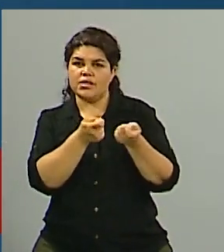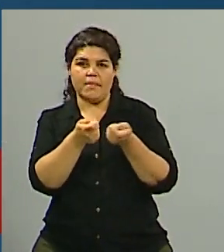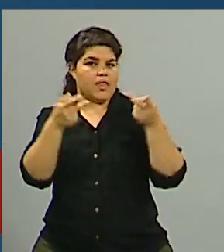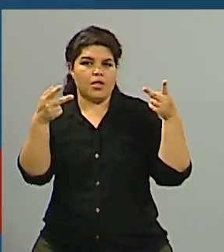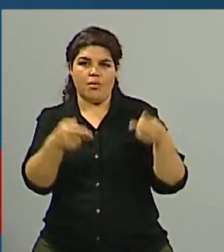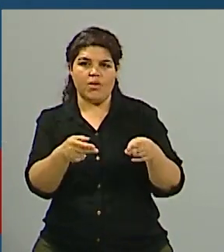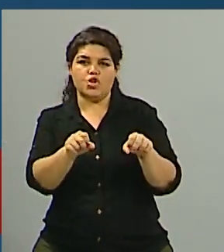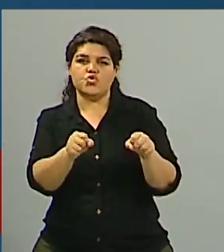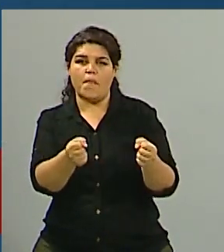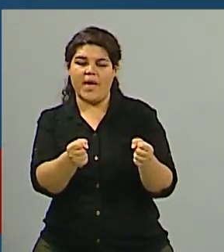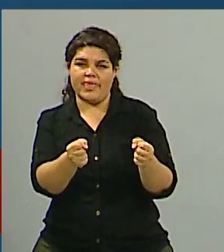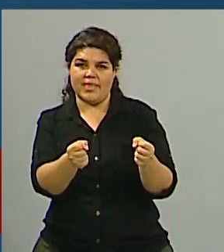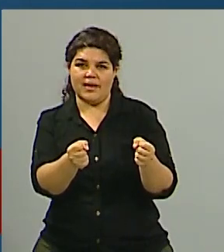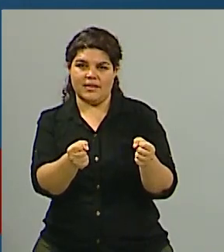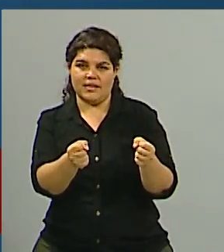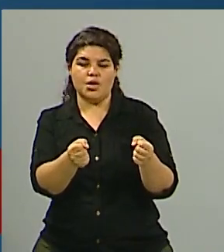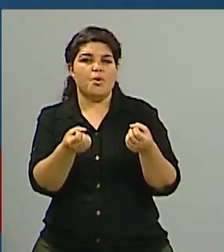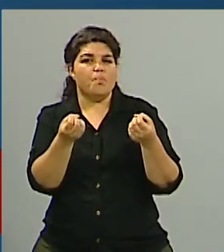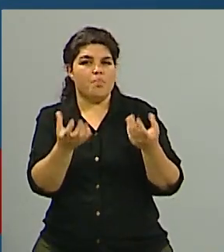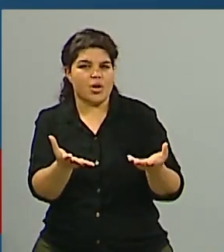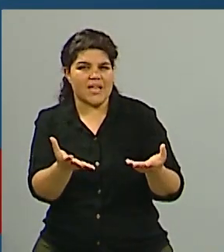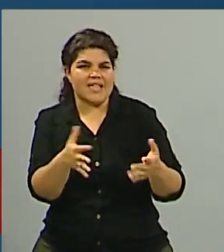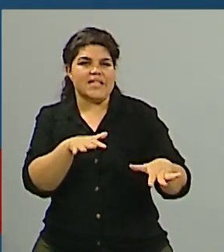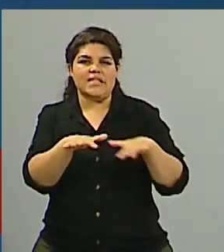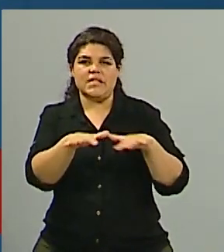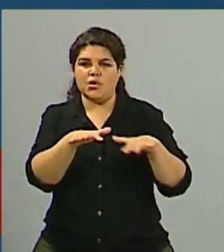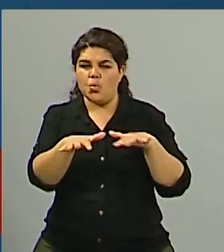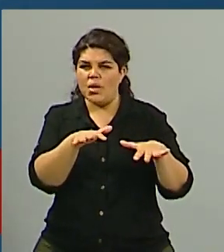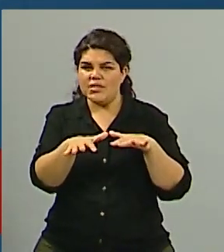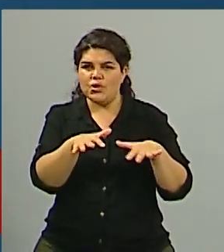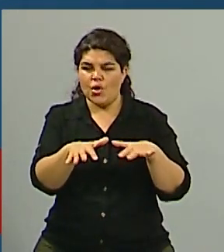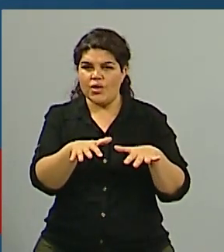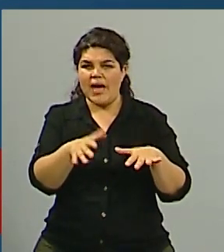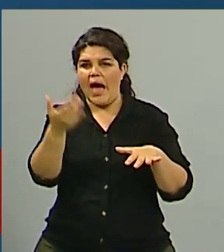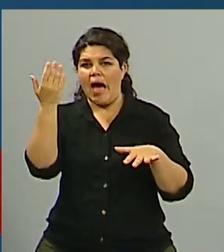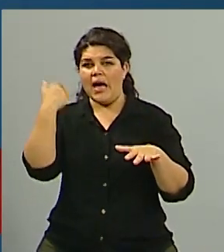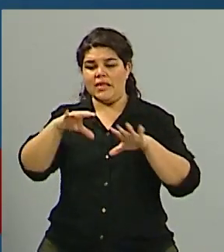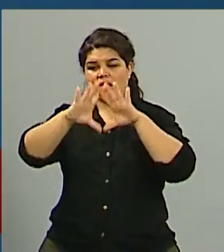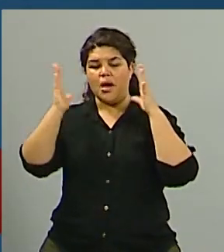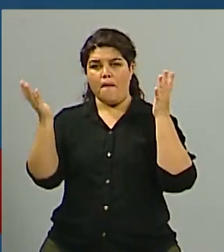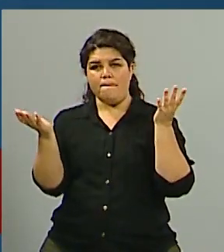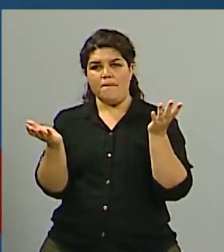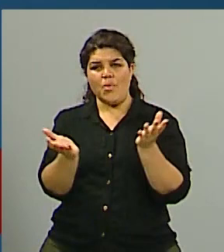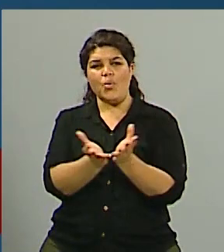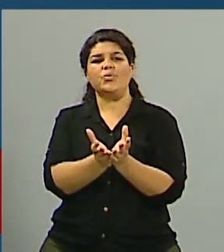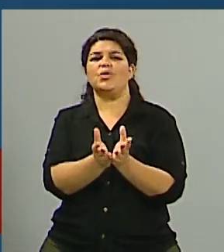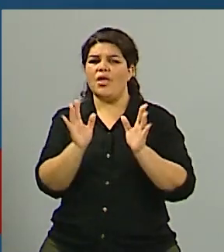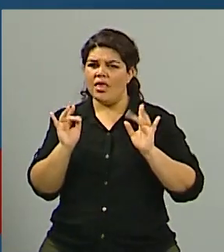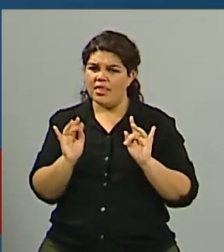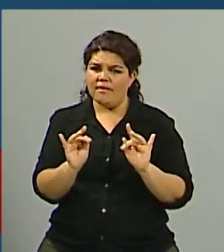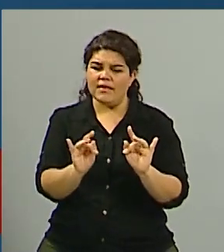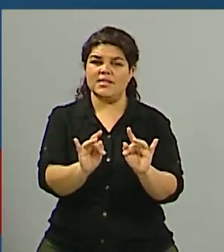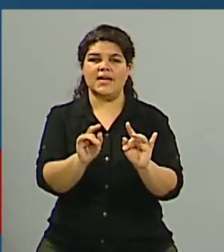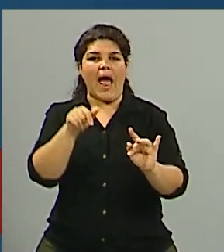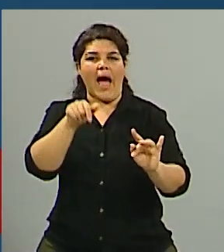Esta situación tuvo que ver con el contexto en el cual se produce la recuperación militar de las